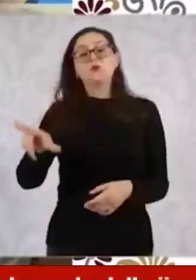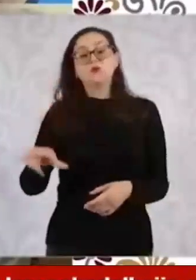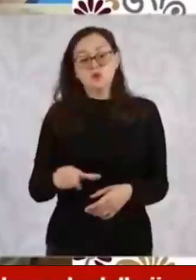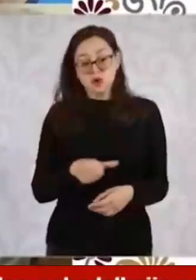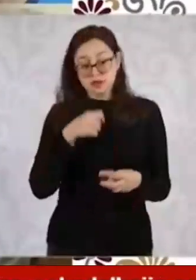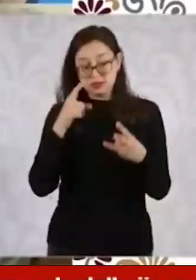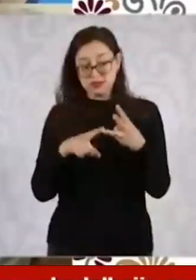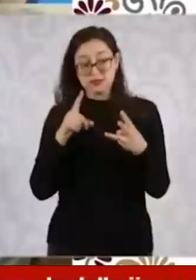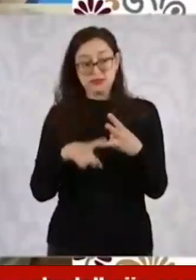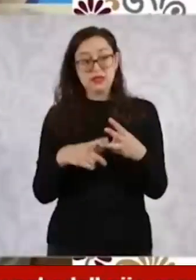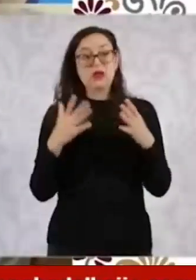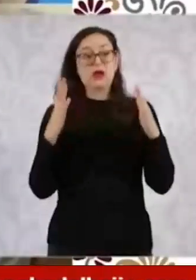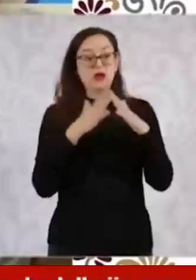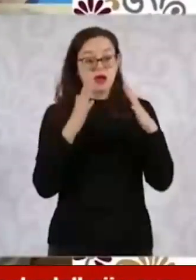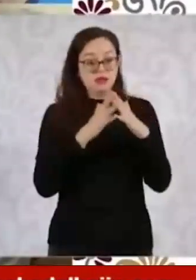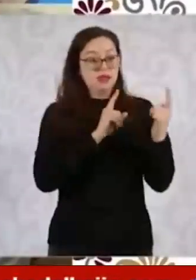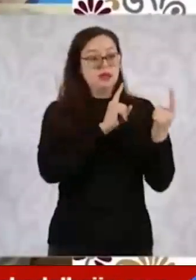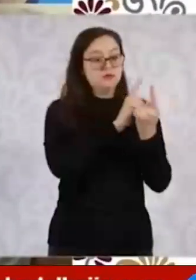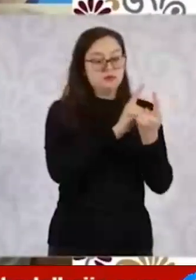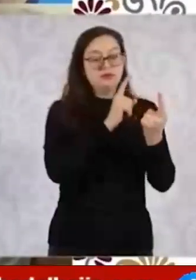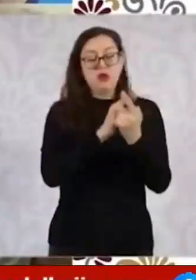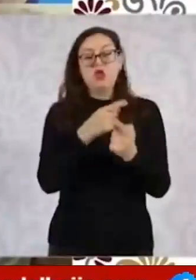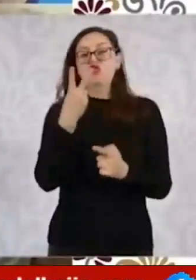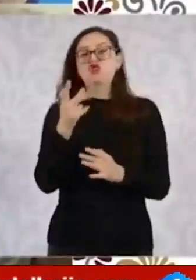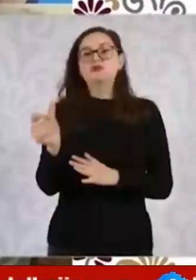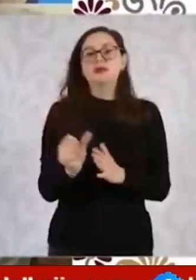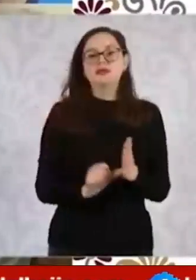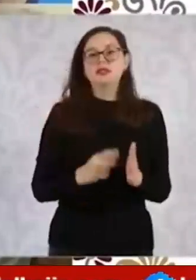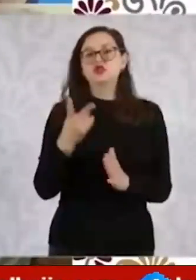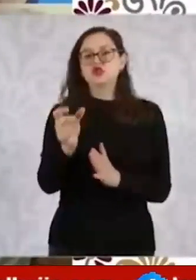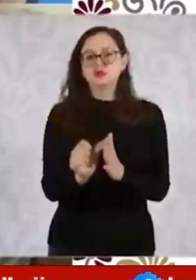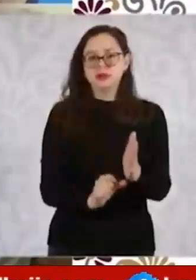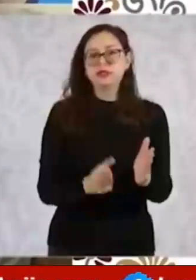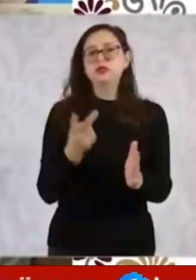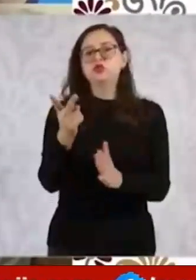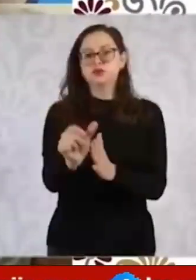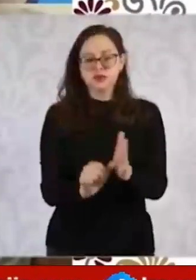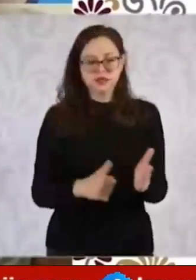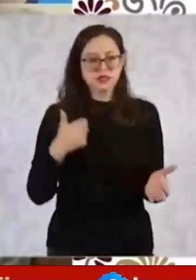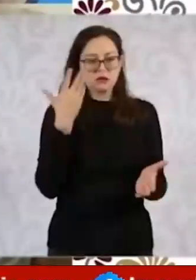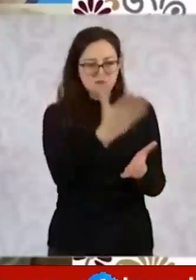con problemas de salud mayor de 65 años, lo puedan atender en su propio domicilio.